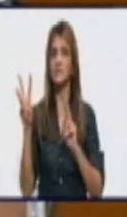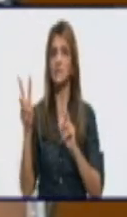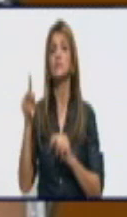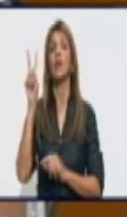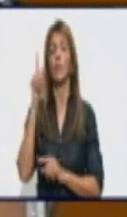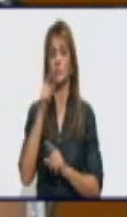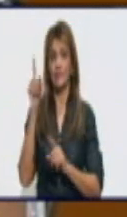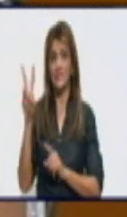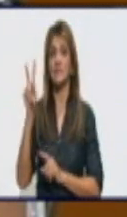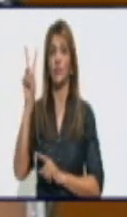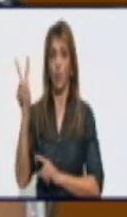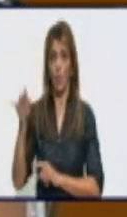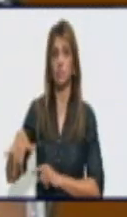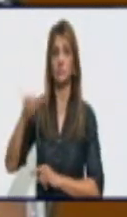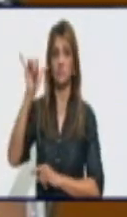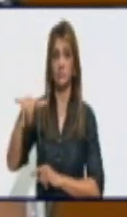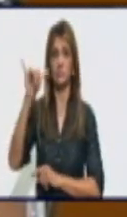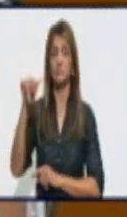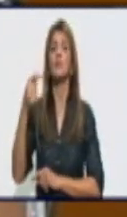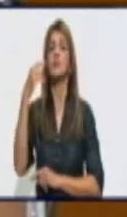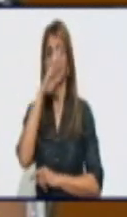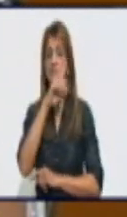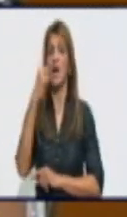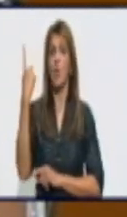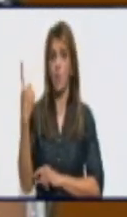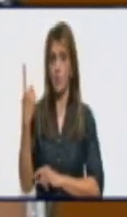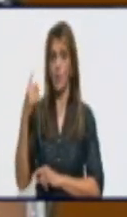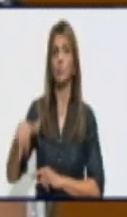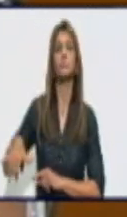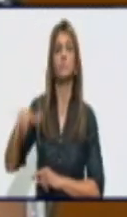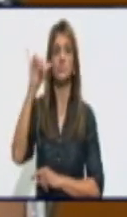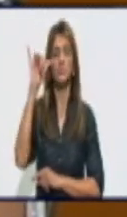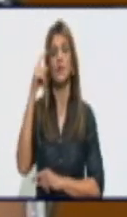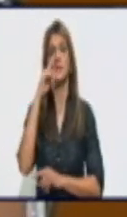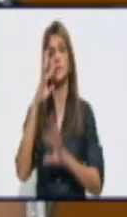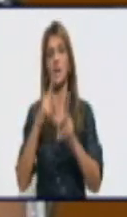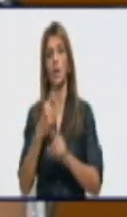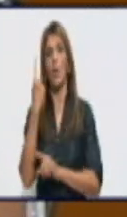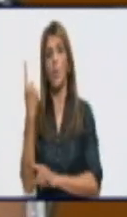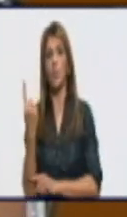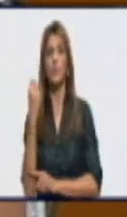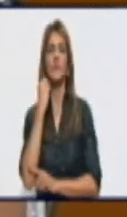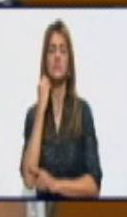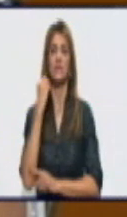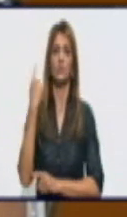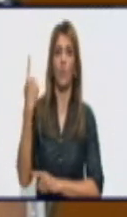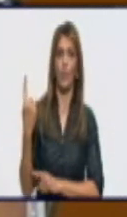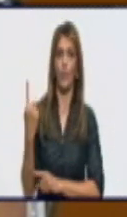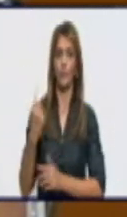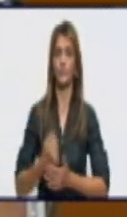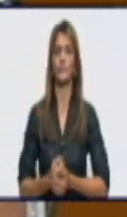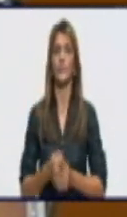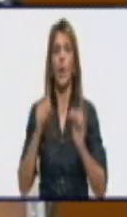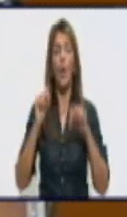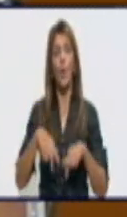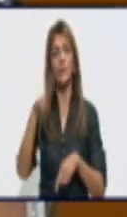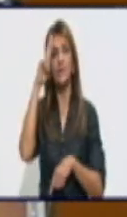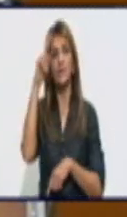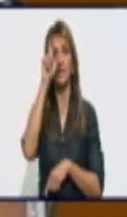importados. Guisa, un caso que es importado, Niquero 1 y Manzanillo 1. Hoy tenemos ingresados